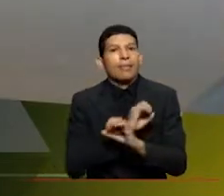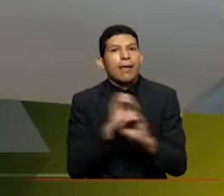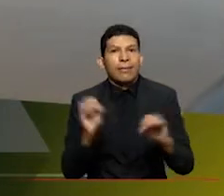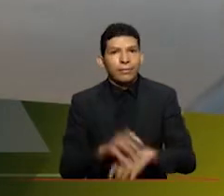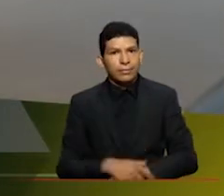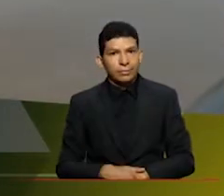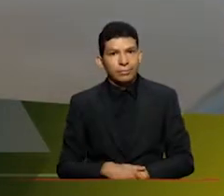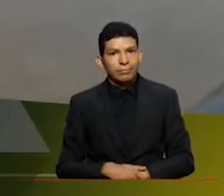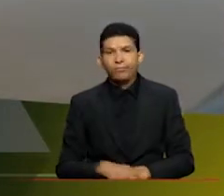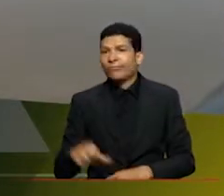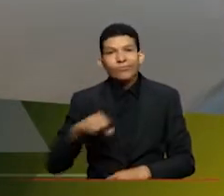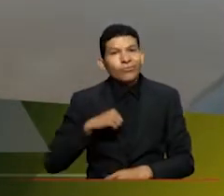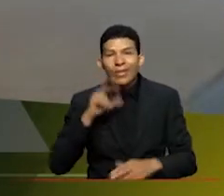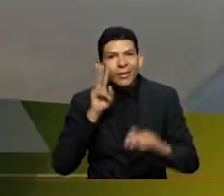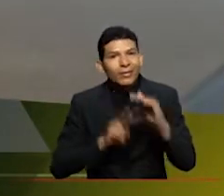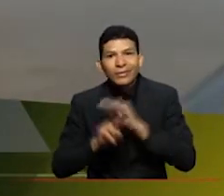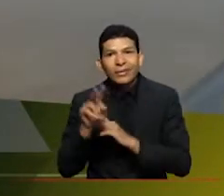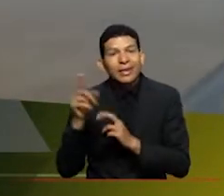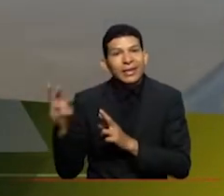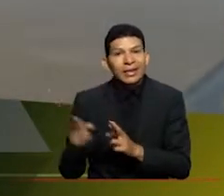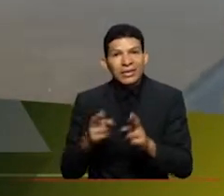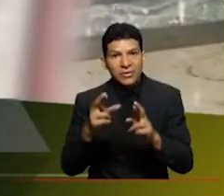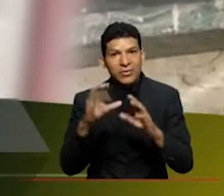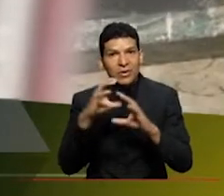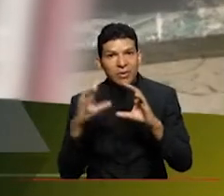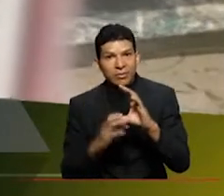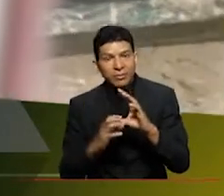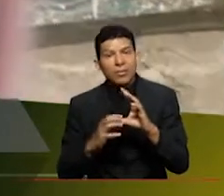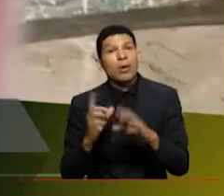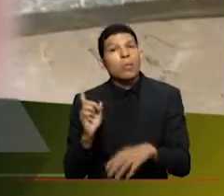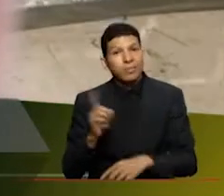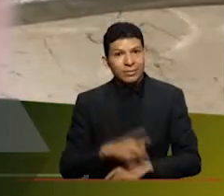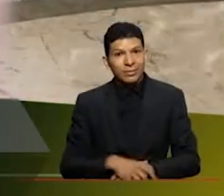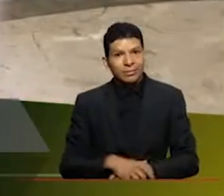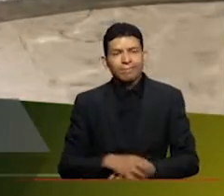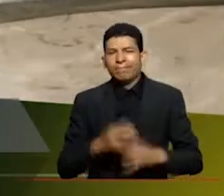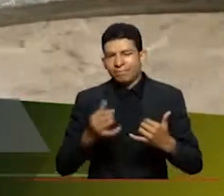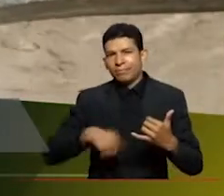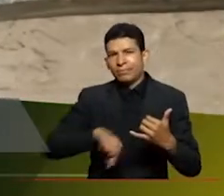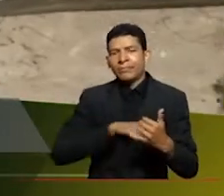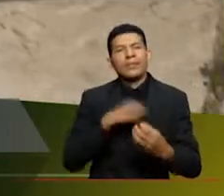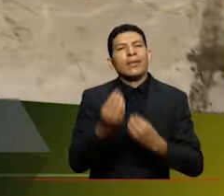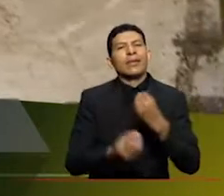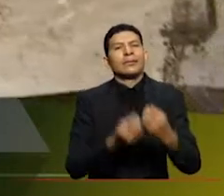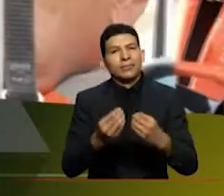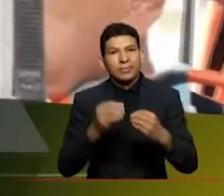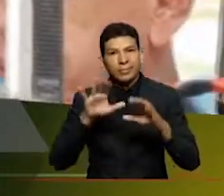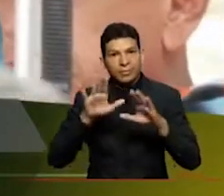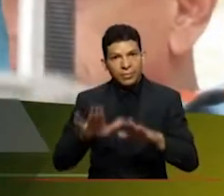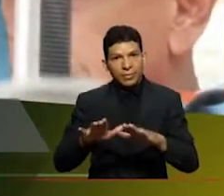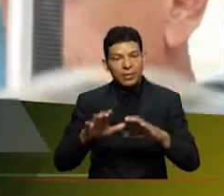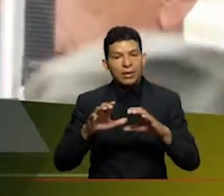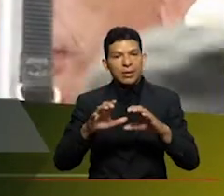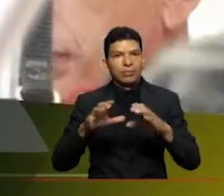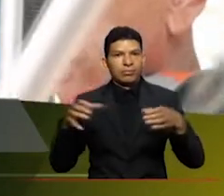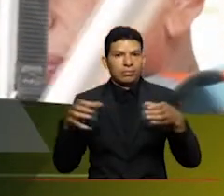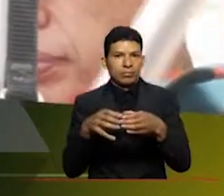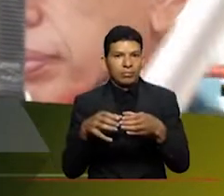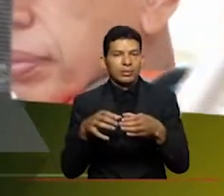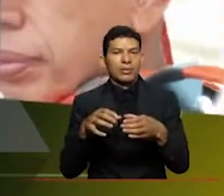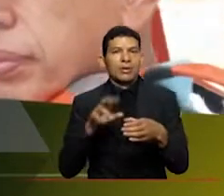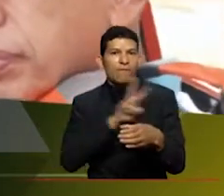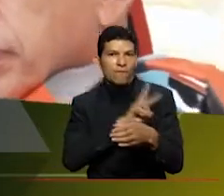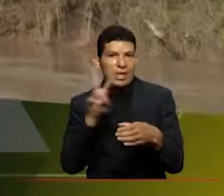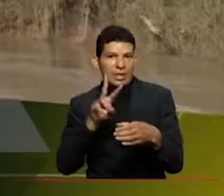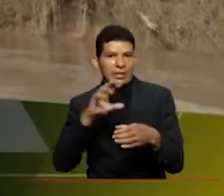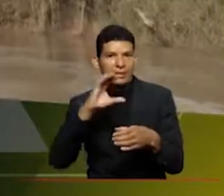vemos y no tenemos esa visión del río cauca y lo que está haciendo la corporación autónoma regional del valle del cauca es vital es esa cultura esa